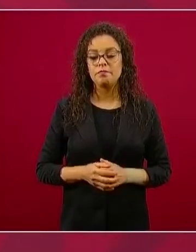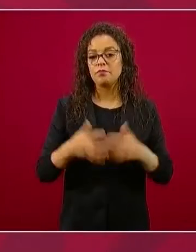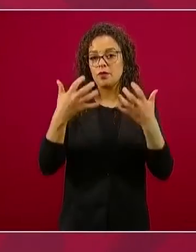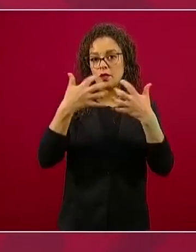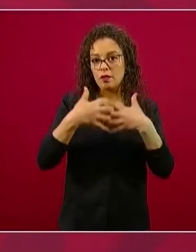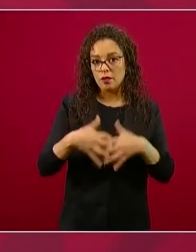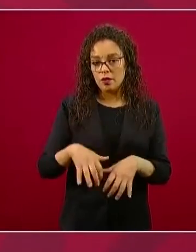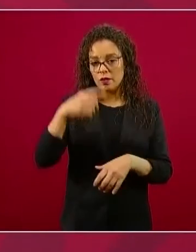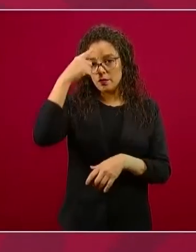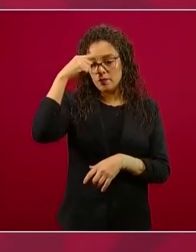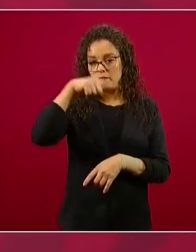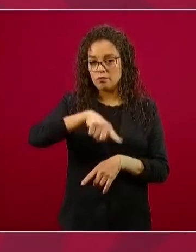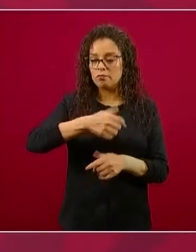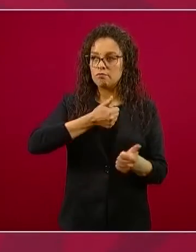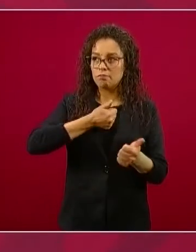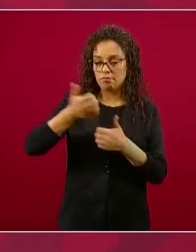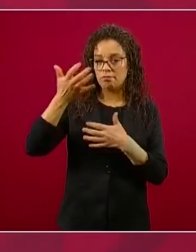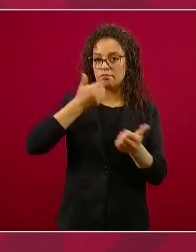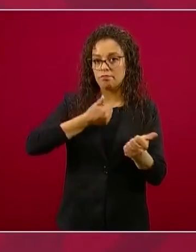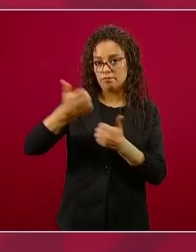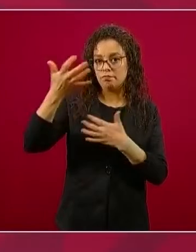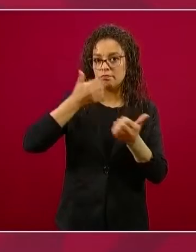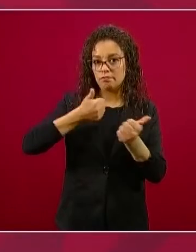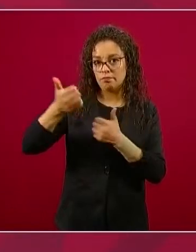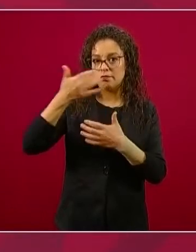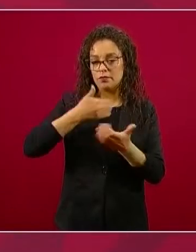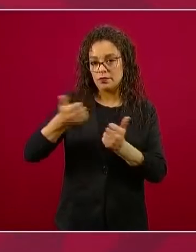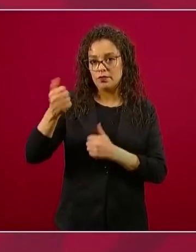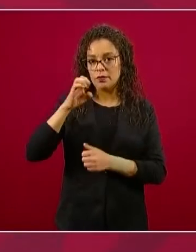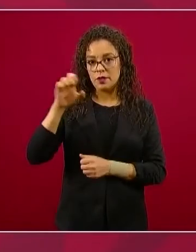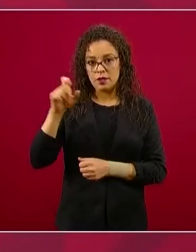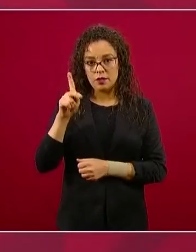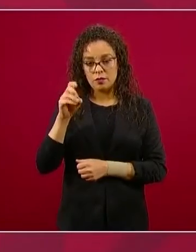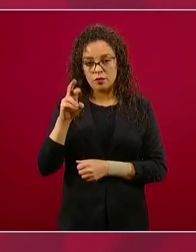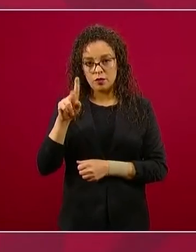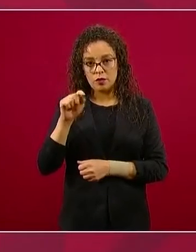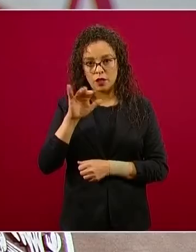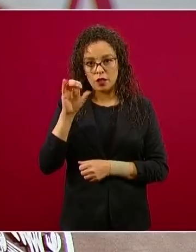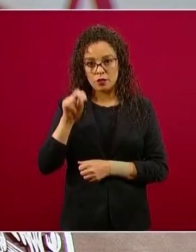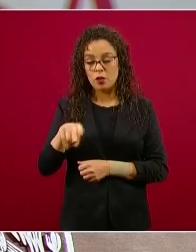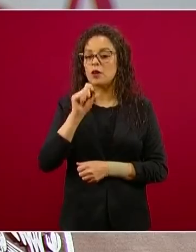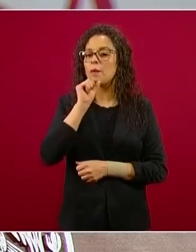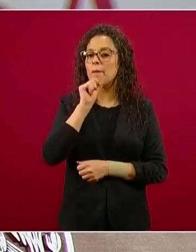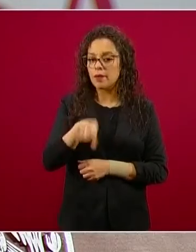exportación, incluido la industria automotriz,